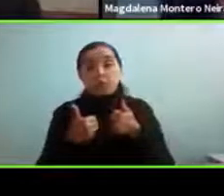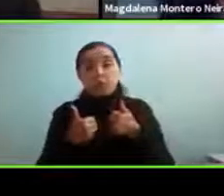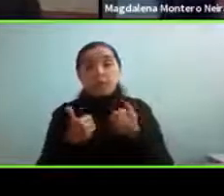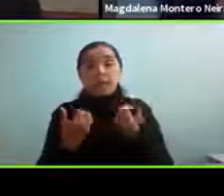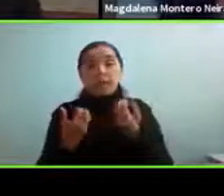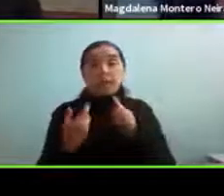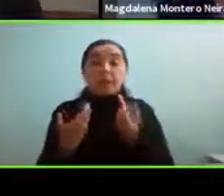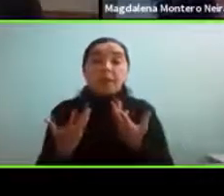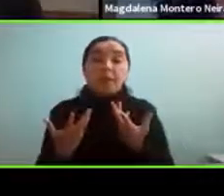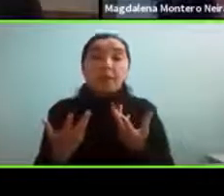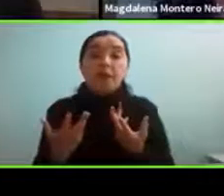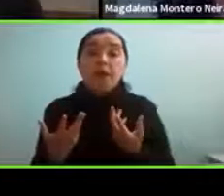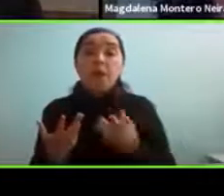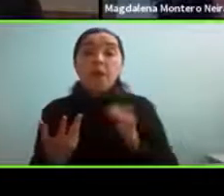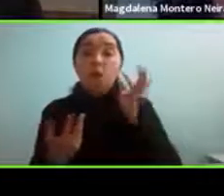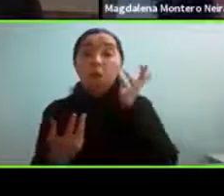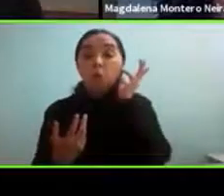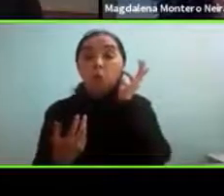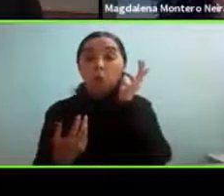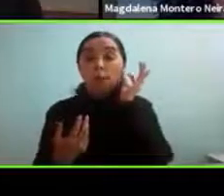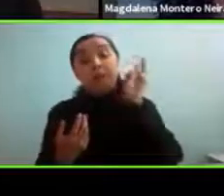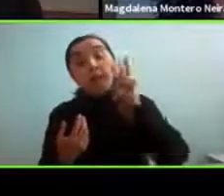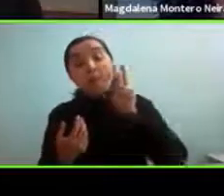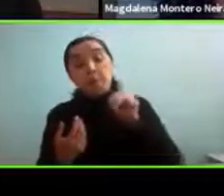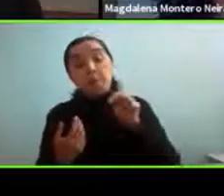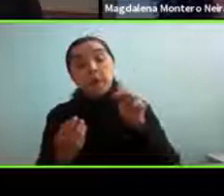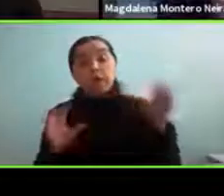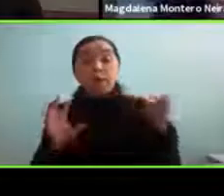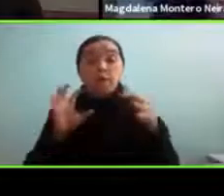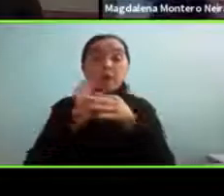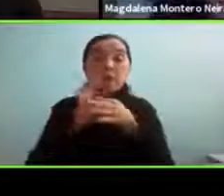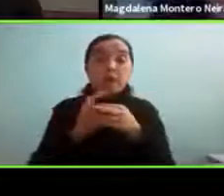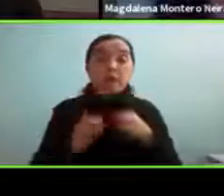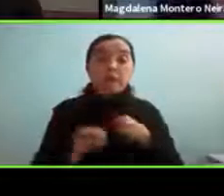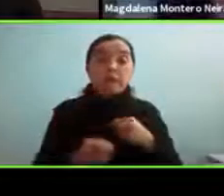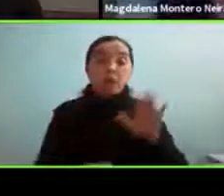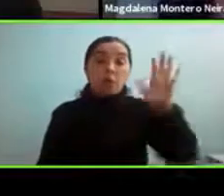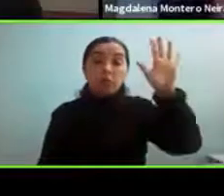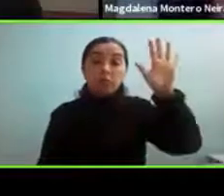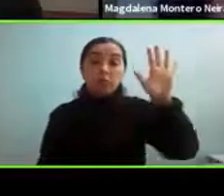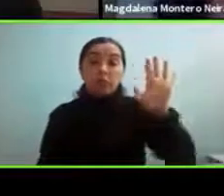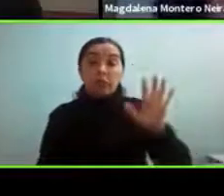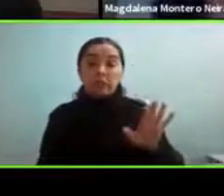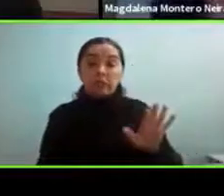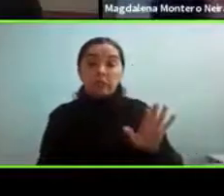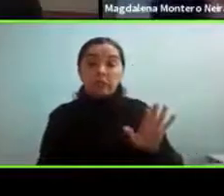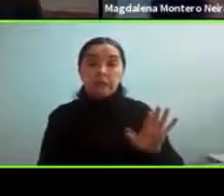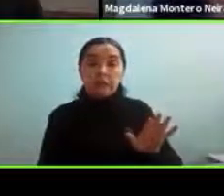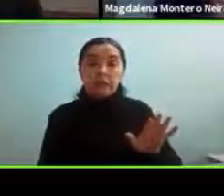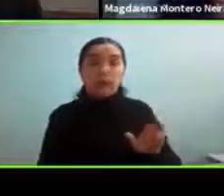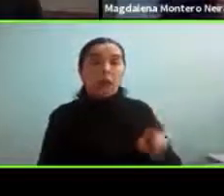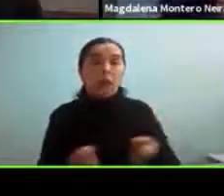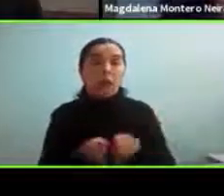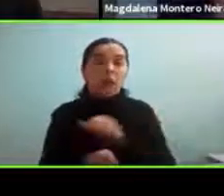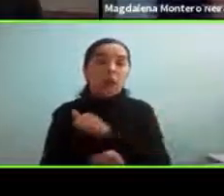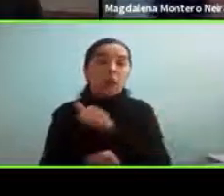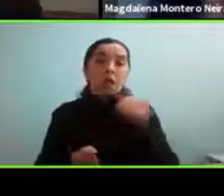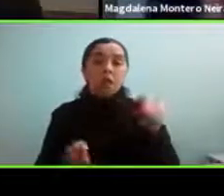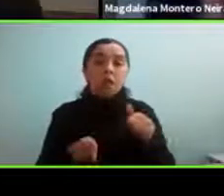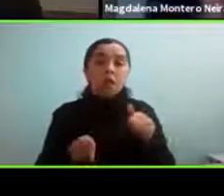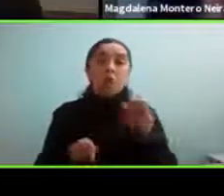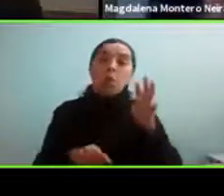mujeres y la maternidad que muchas veces existe como el estereotipo que en realidad afecta a todas las mujeres como de de la madre